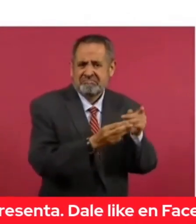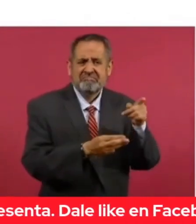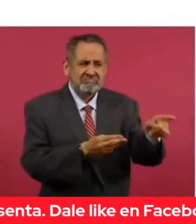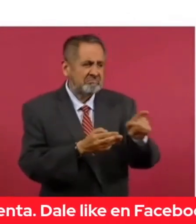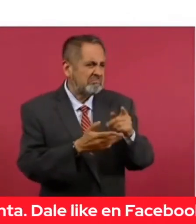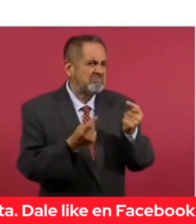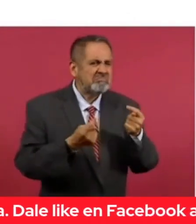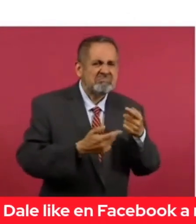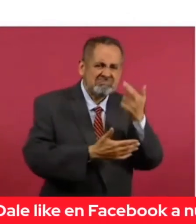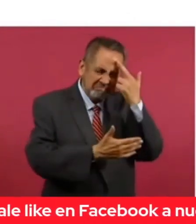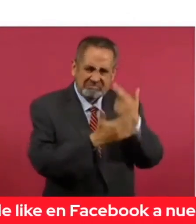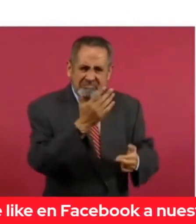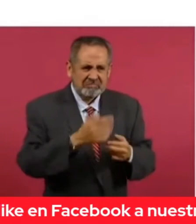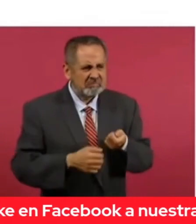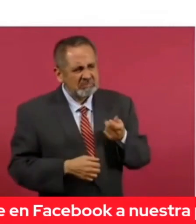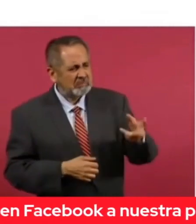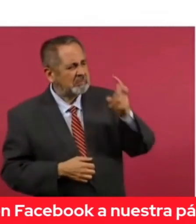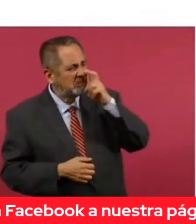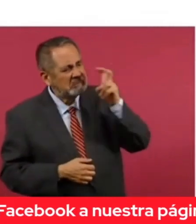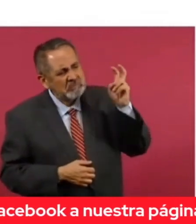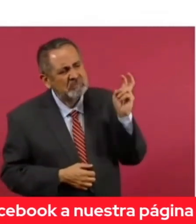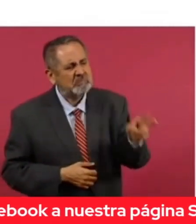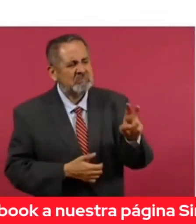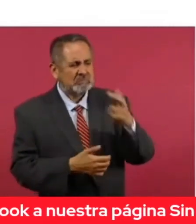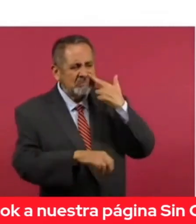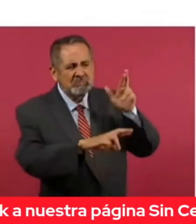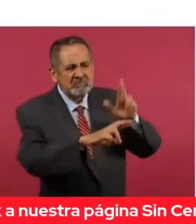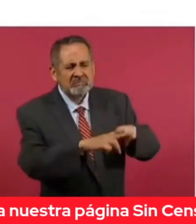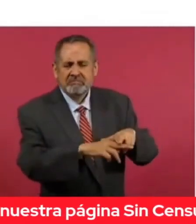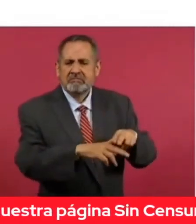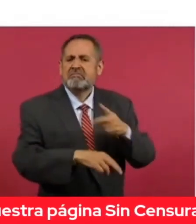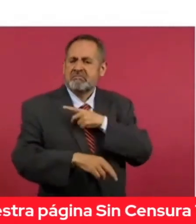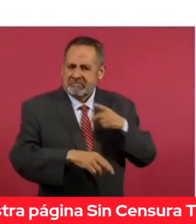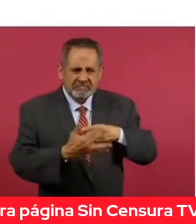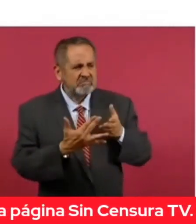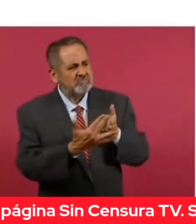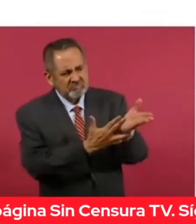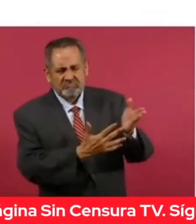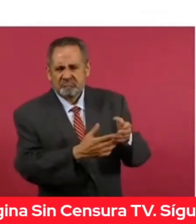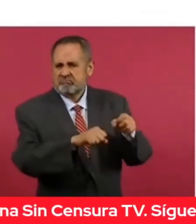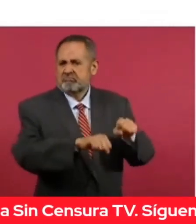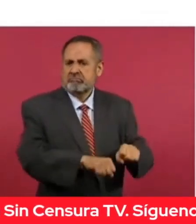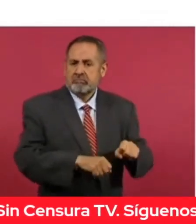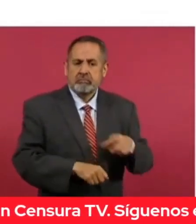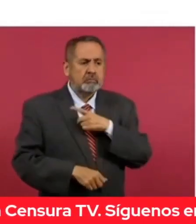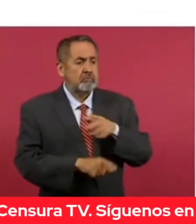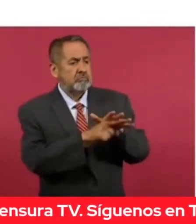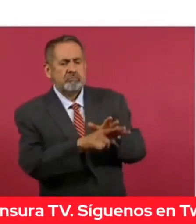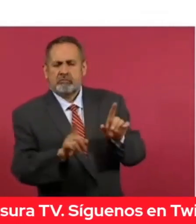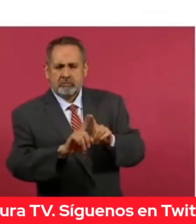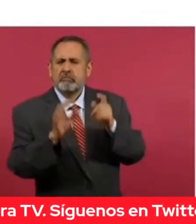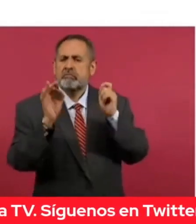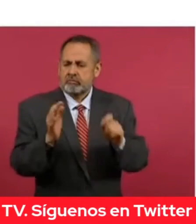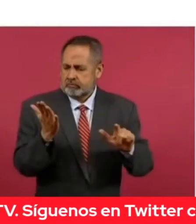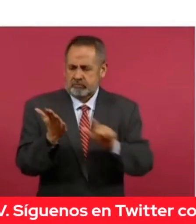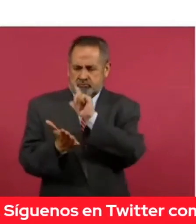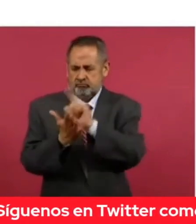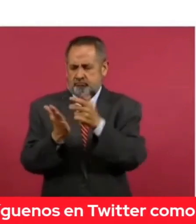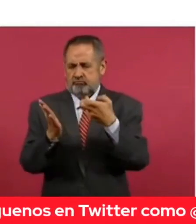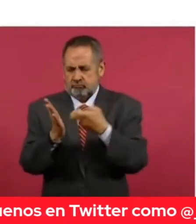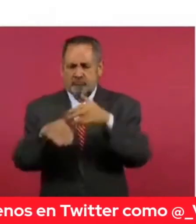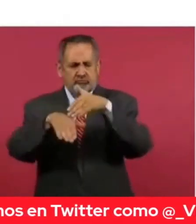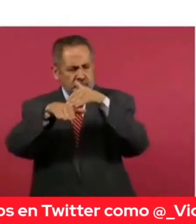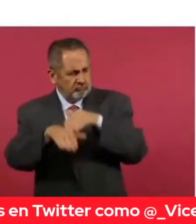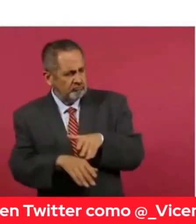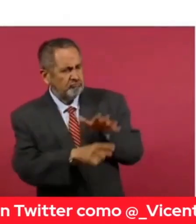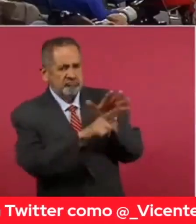para delinquir. Son unos pinches delincuentes. Y hay que intervenir. Y no es autoritarismo, es Estado de Derecho.